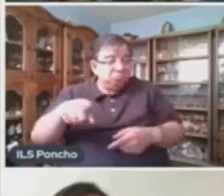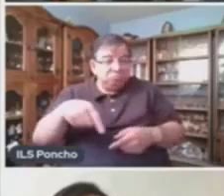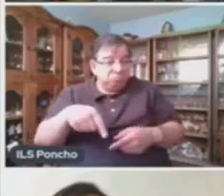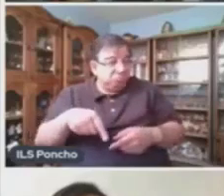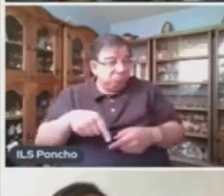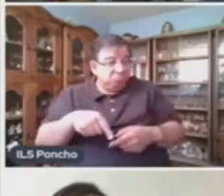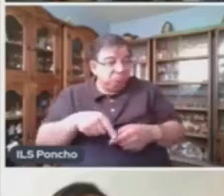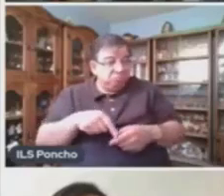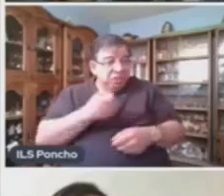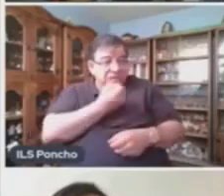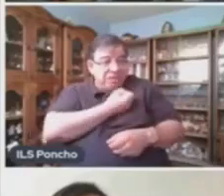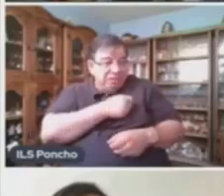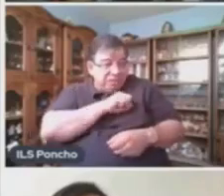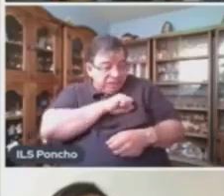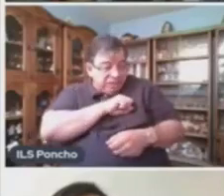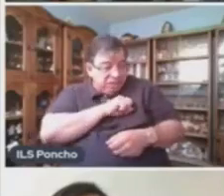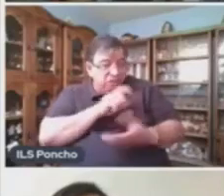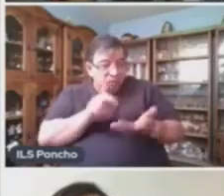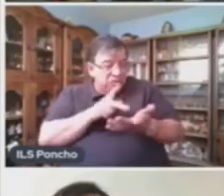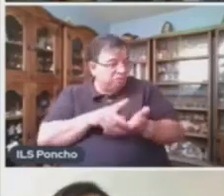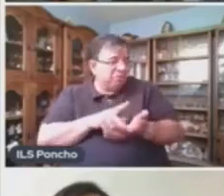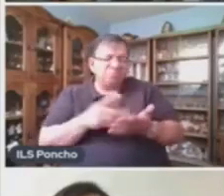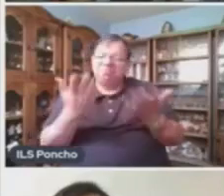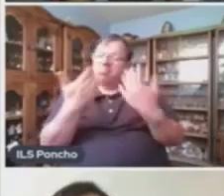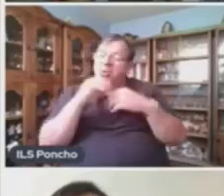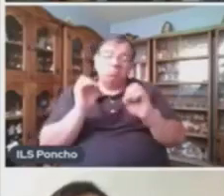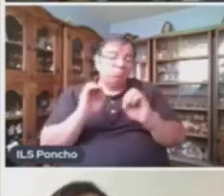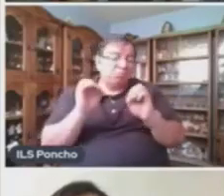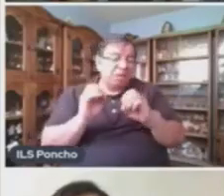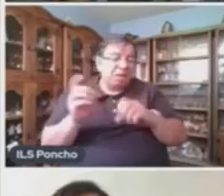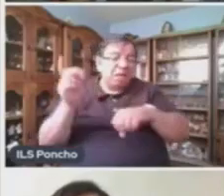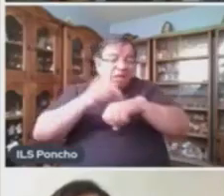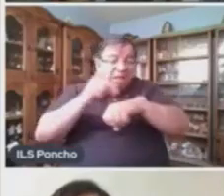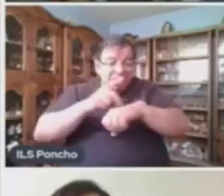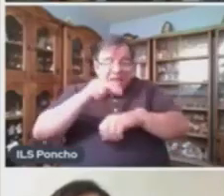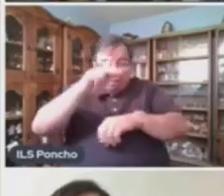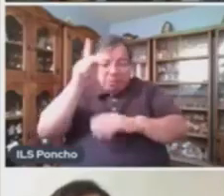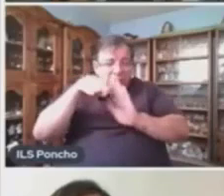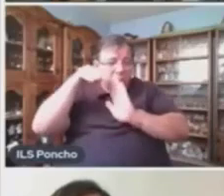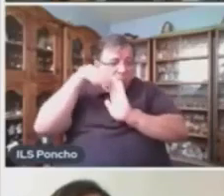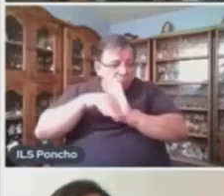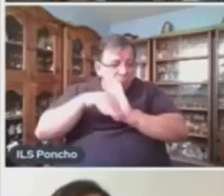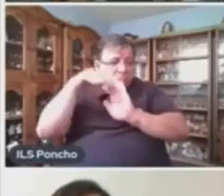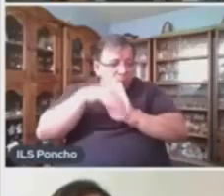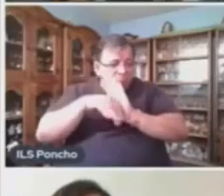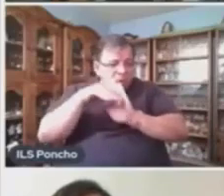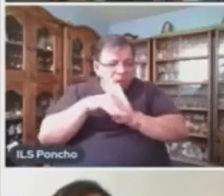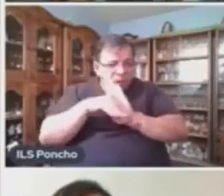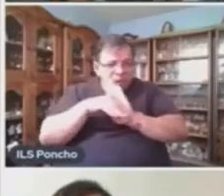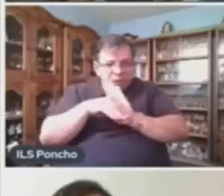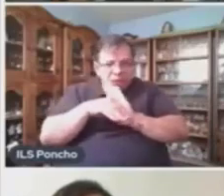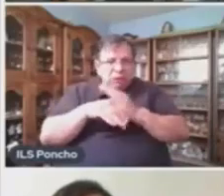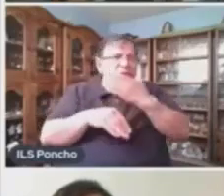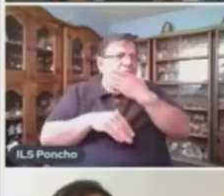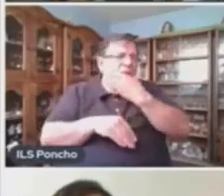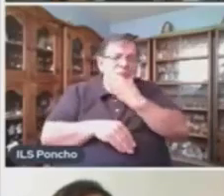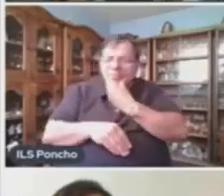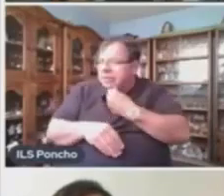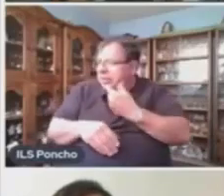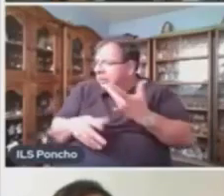recuperarse Porque día A día Empeoraba Jordán Desesperado